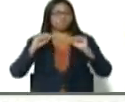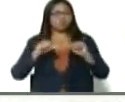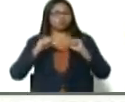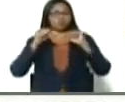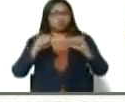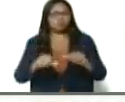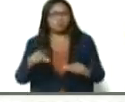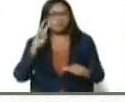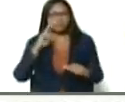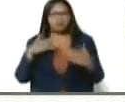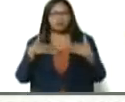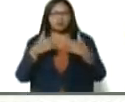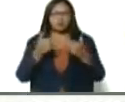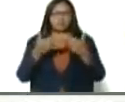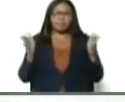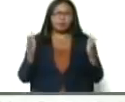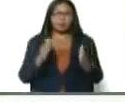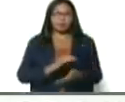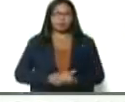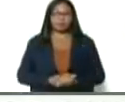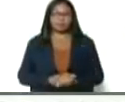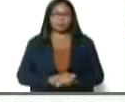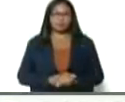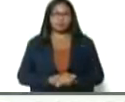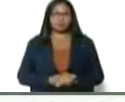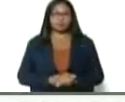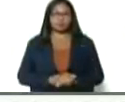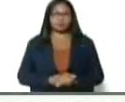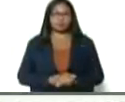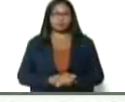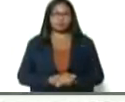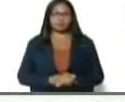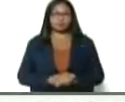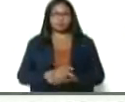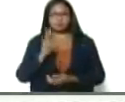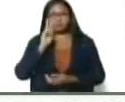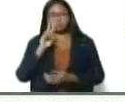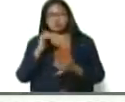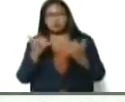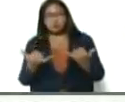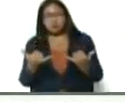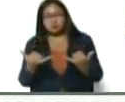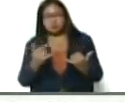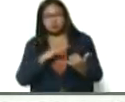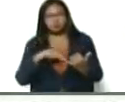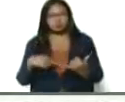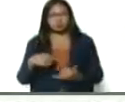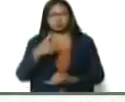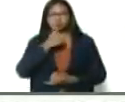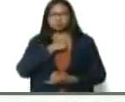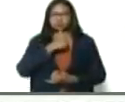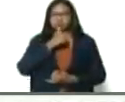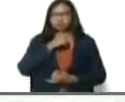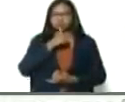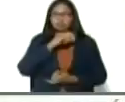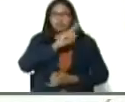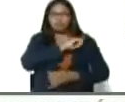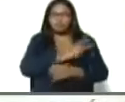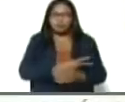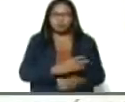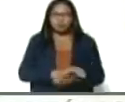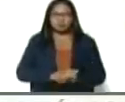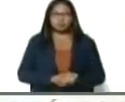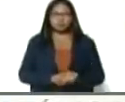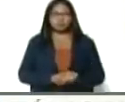pública, etc. Hay otros frentes donde hemos estado resistiendo duramente,